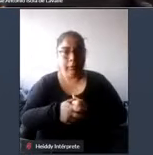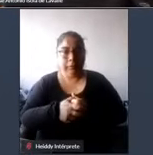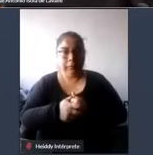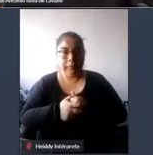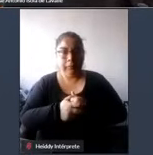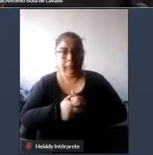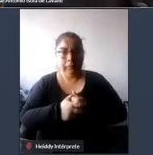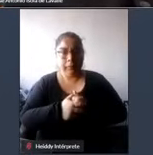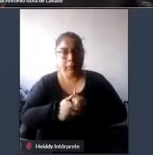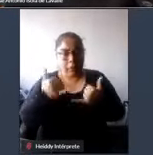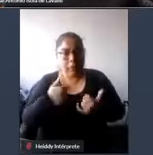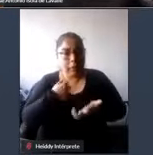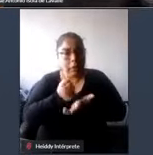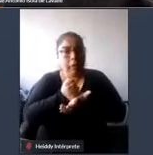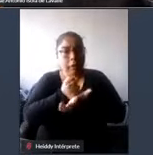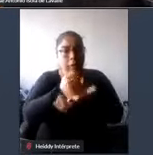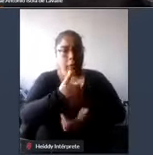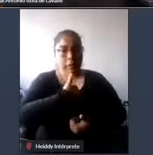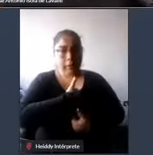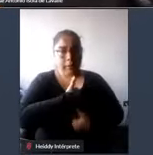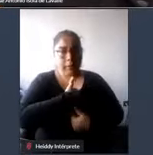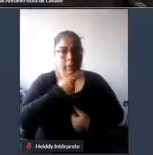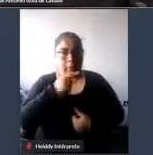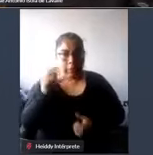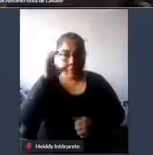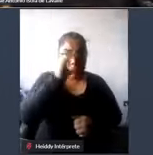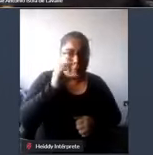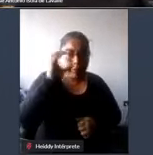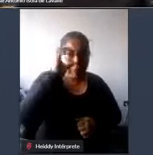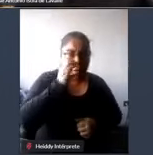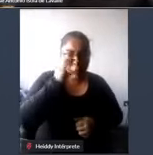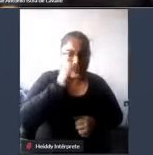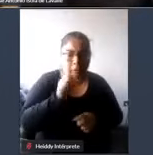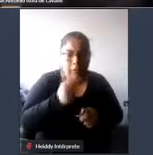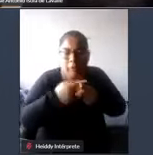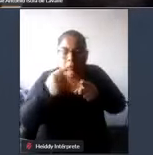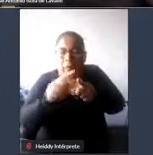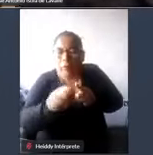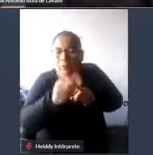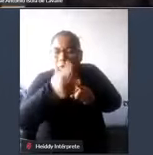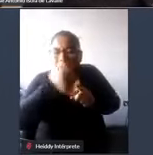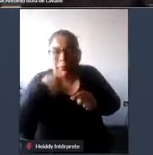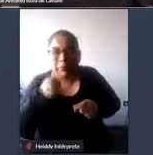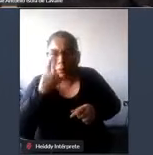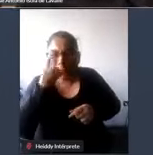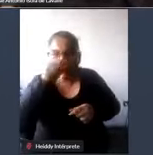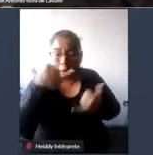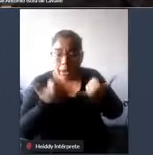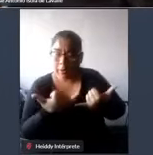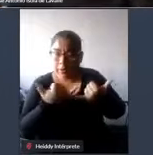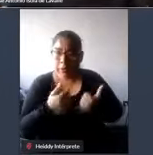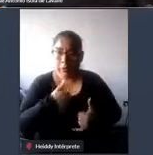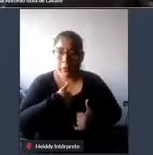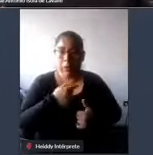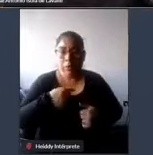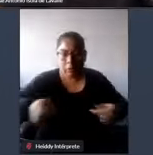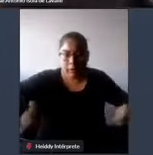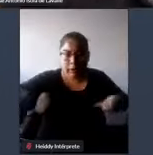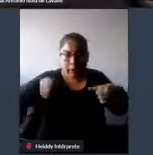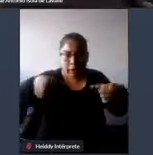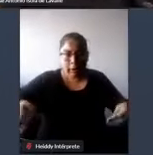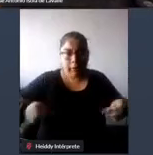Esto me ha llevado a mí a tener que buscar alternativas entonces yo ahora tengo un par de sillas a ruedas